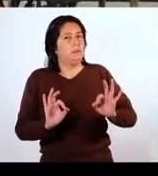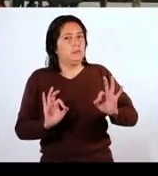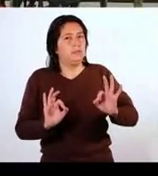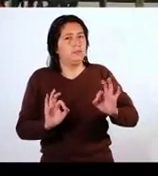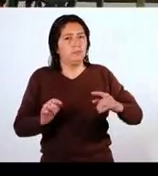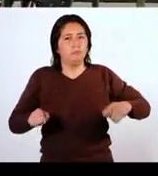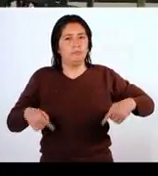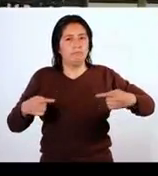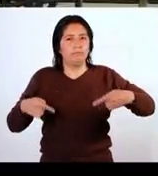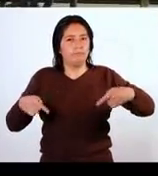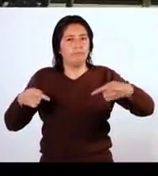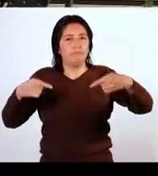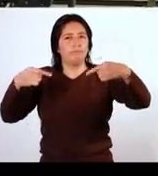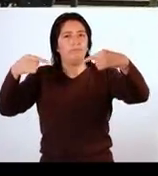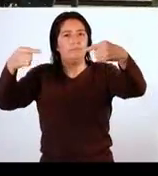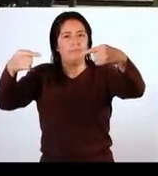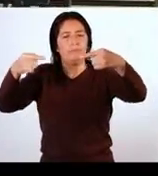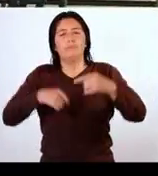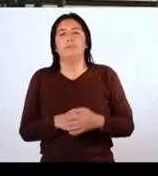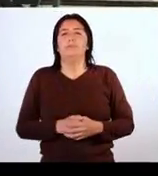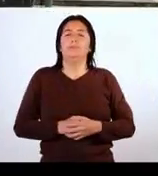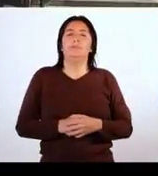el ascenso por esta rampa.